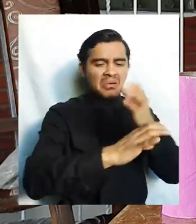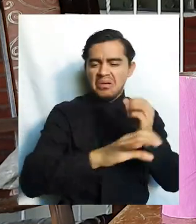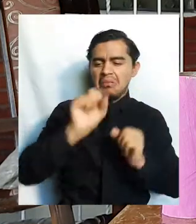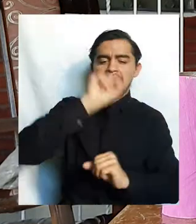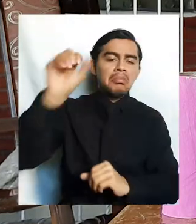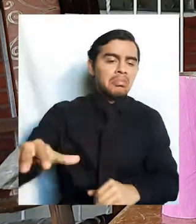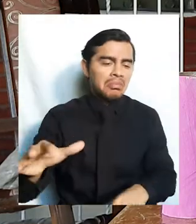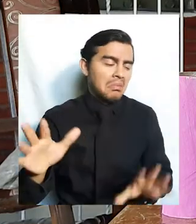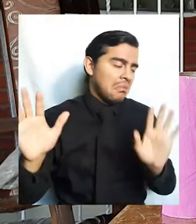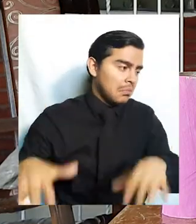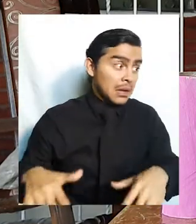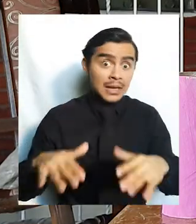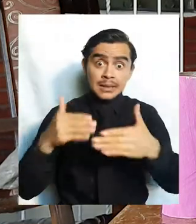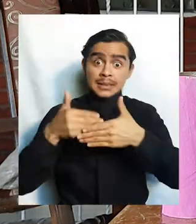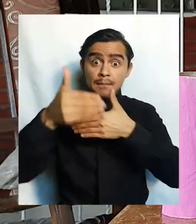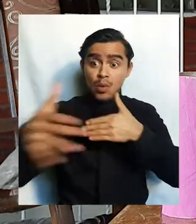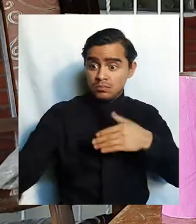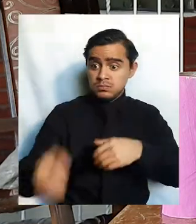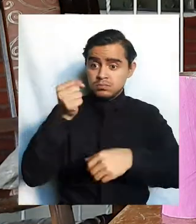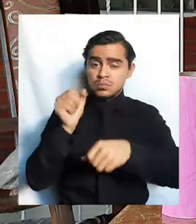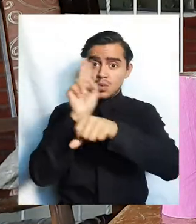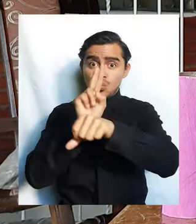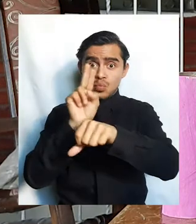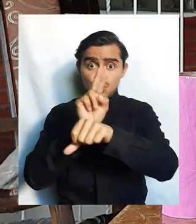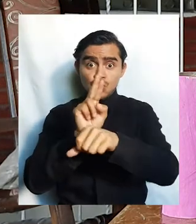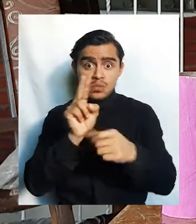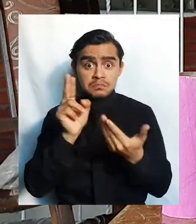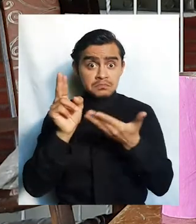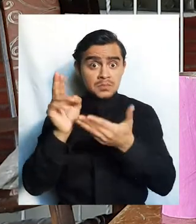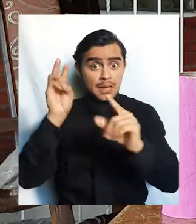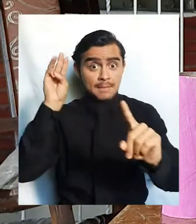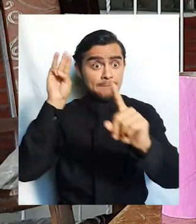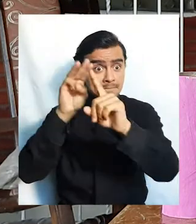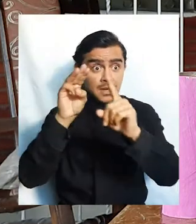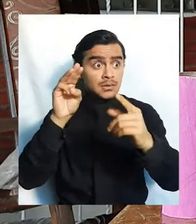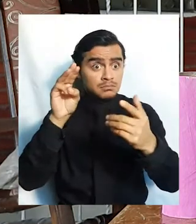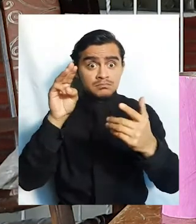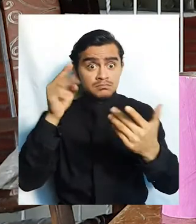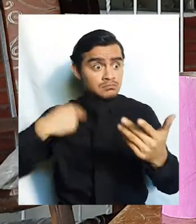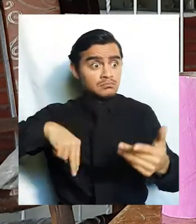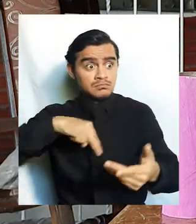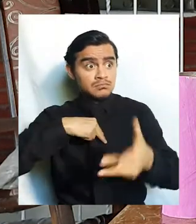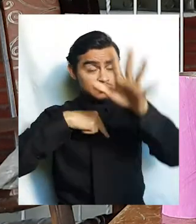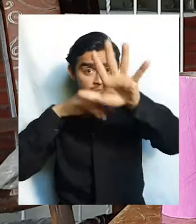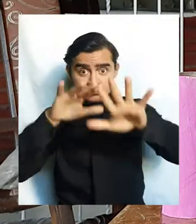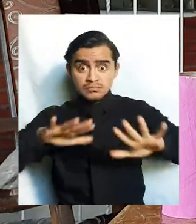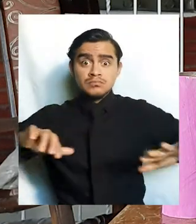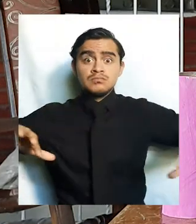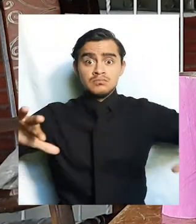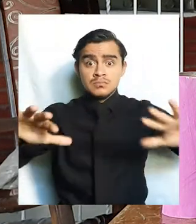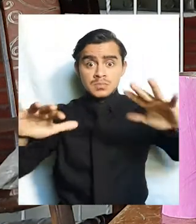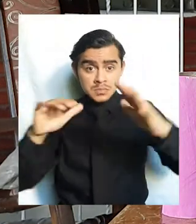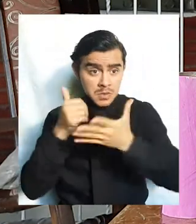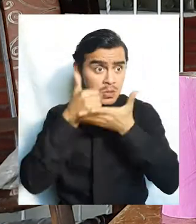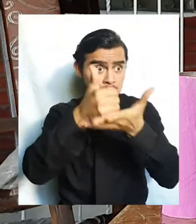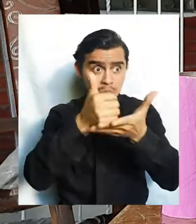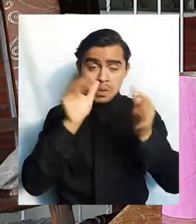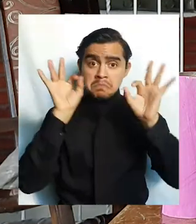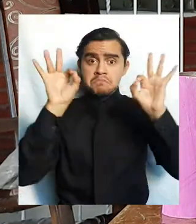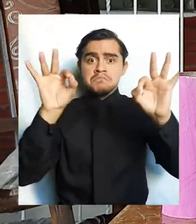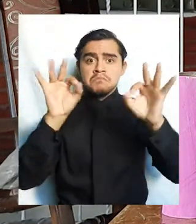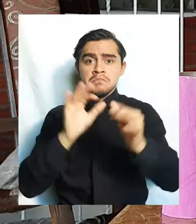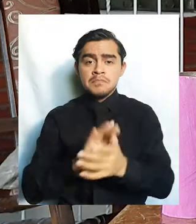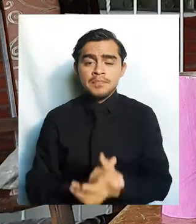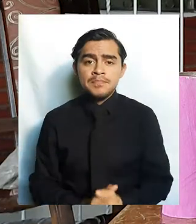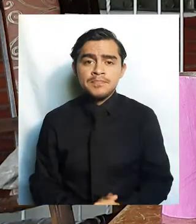una utilidad y así nosotros estamos colaborando a mantener en mejores condiciones nuestro medio ambiente. Ahora voy a